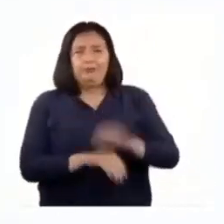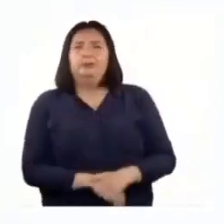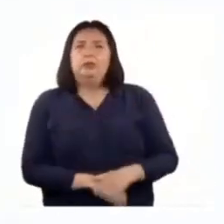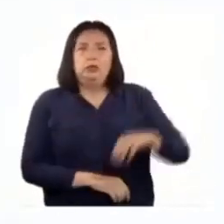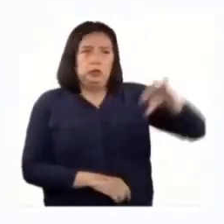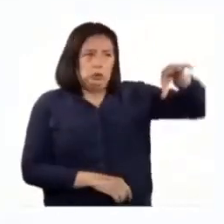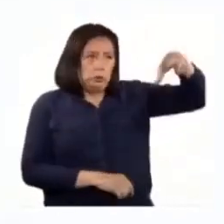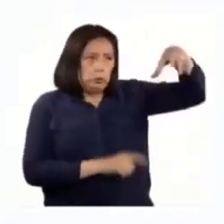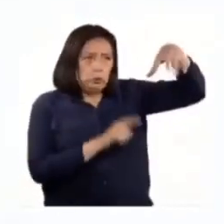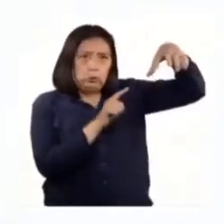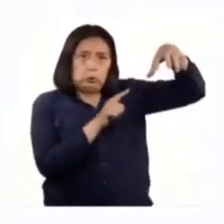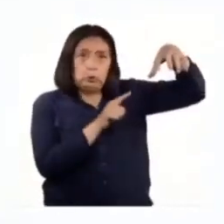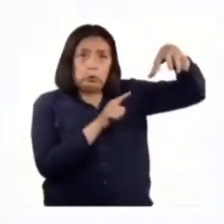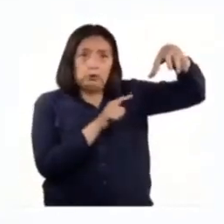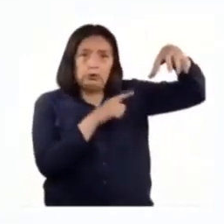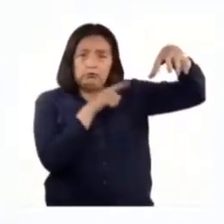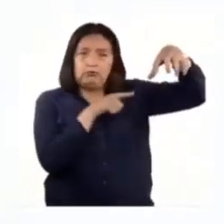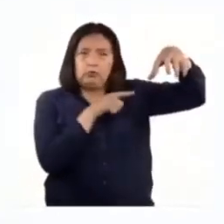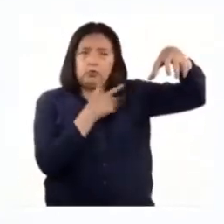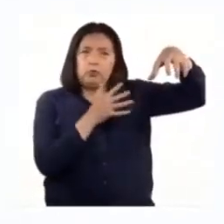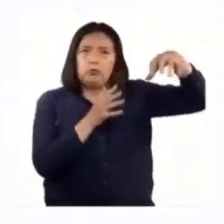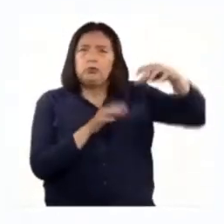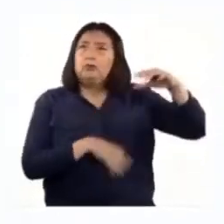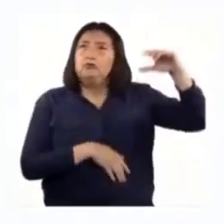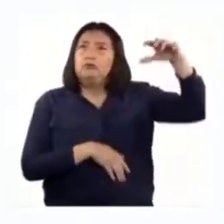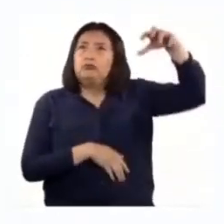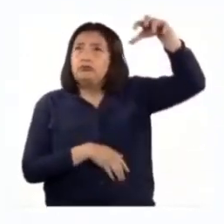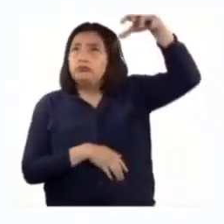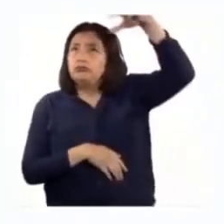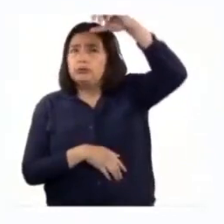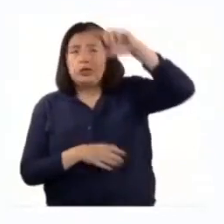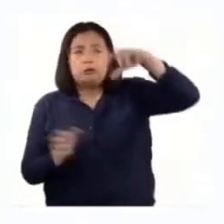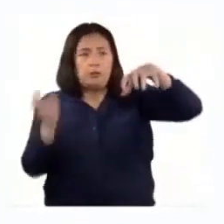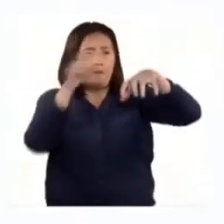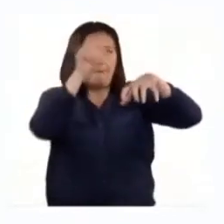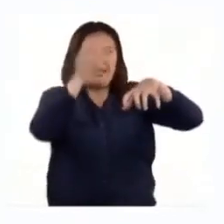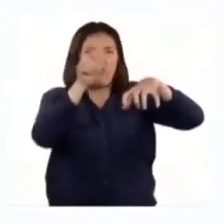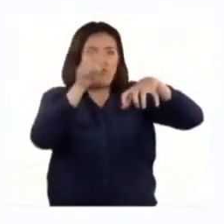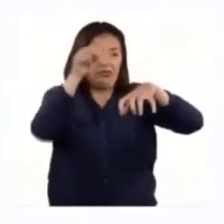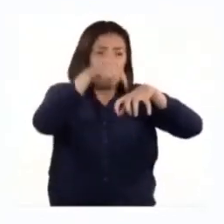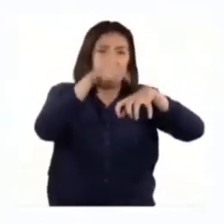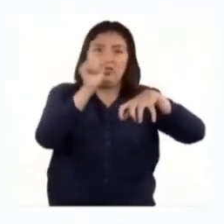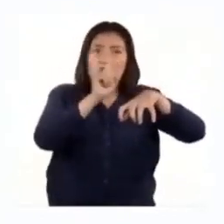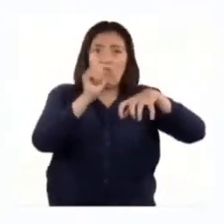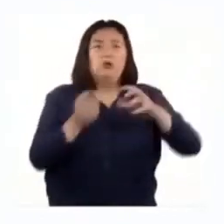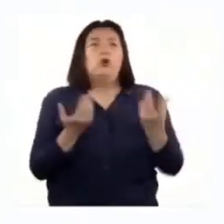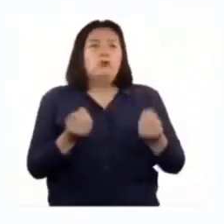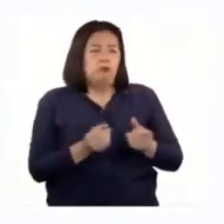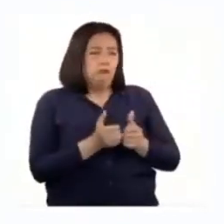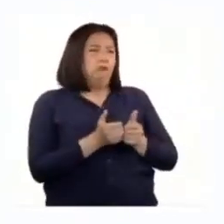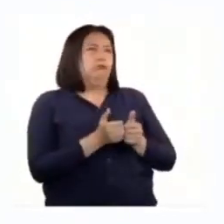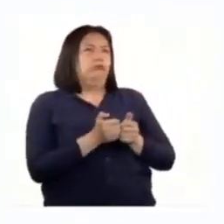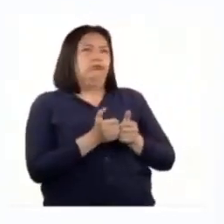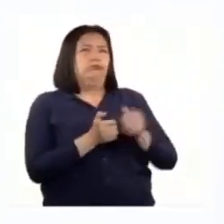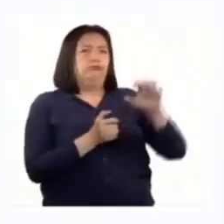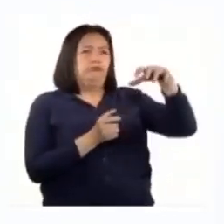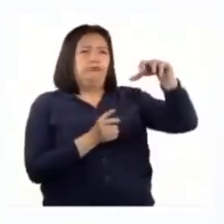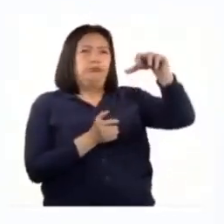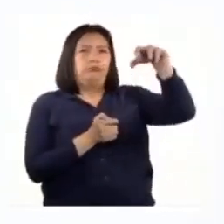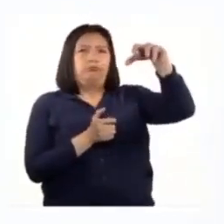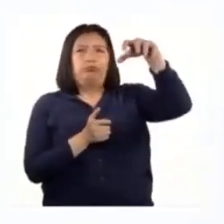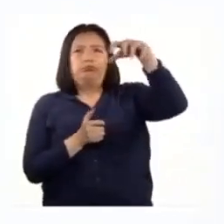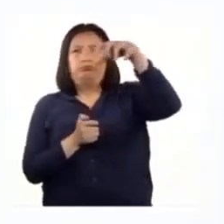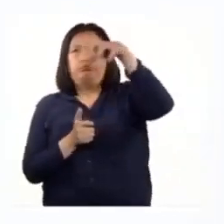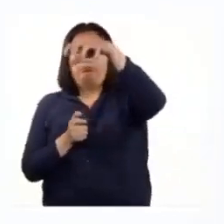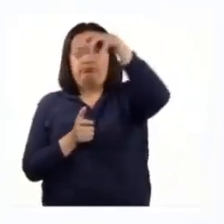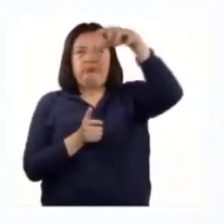B. drones son vehículos aéreos, no tripulados, que se manejan mediante un control remoto. B.